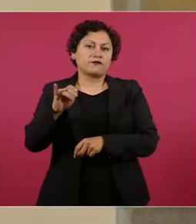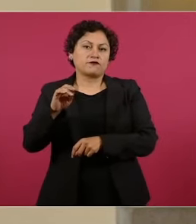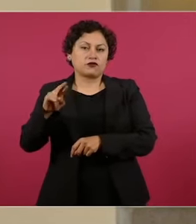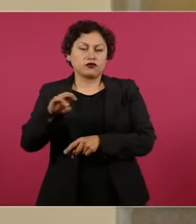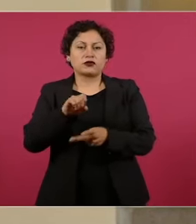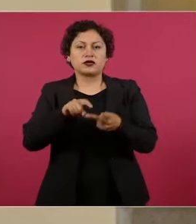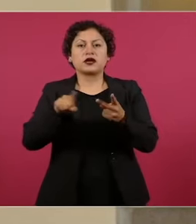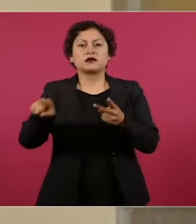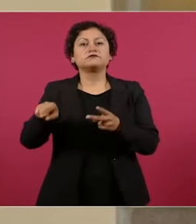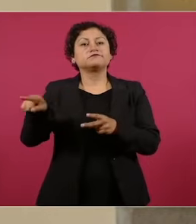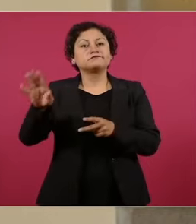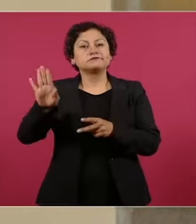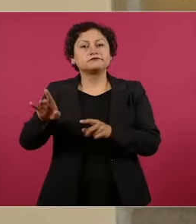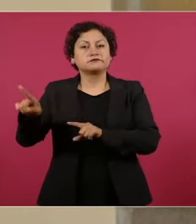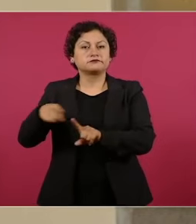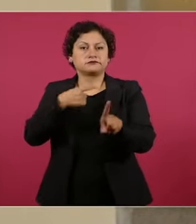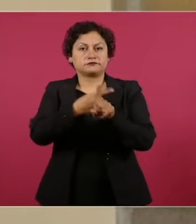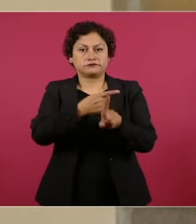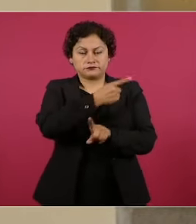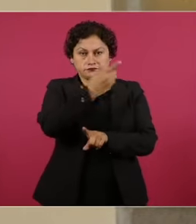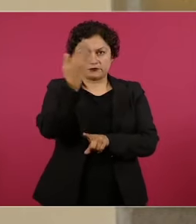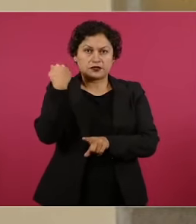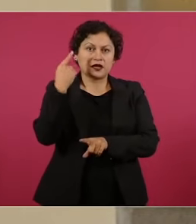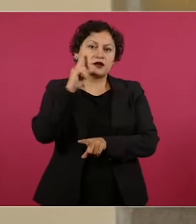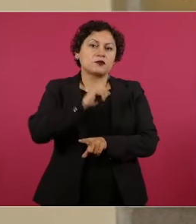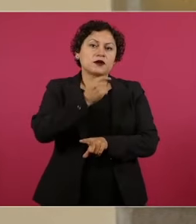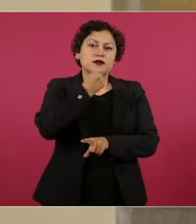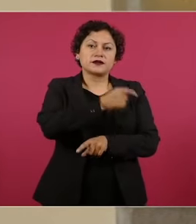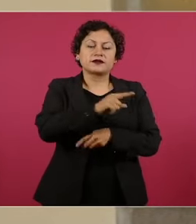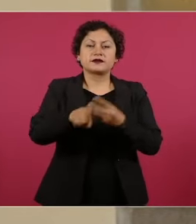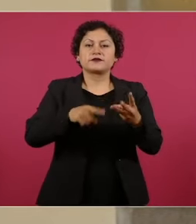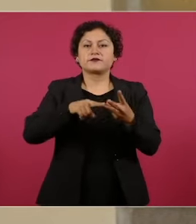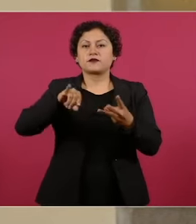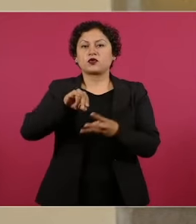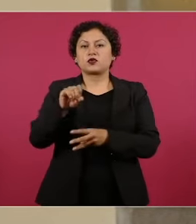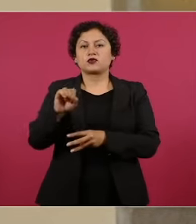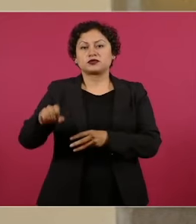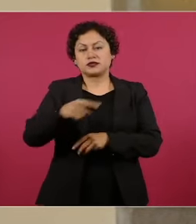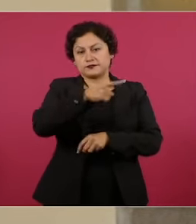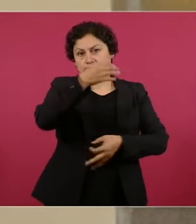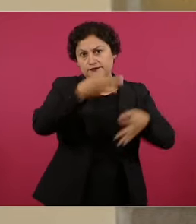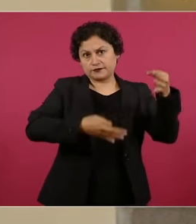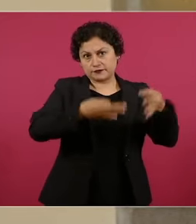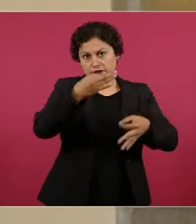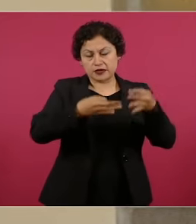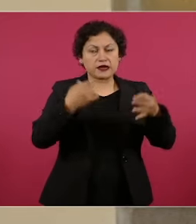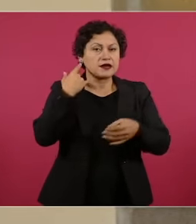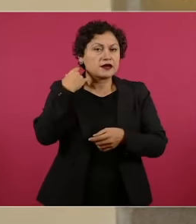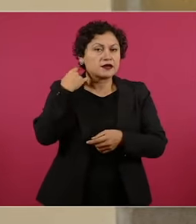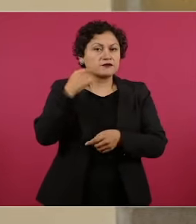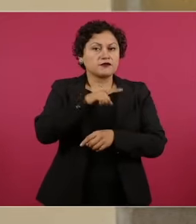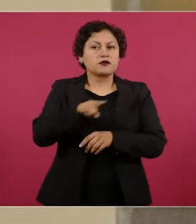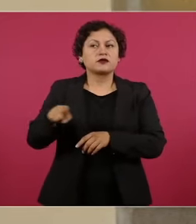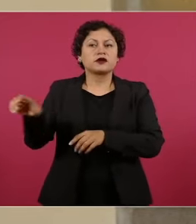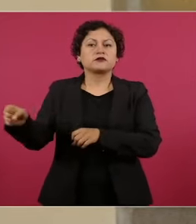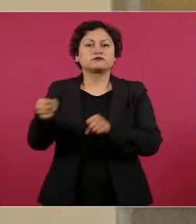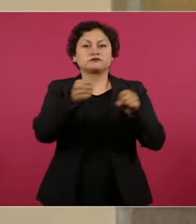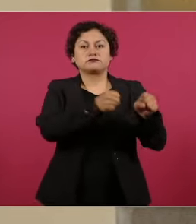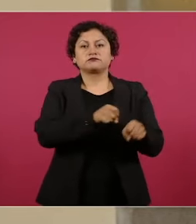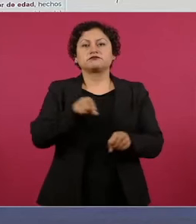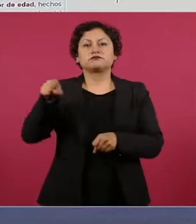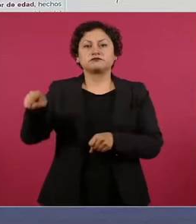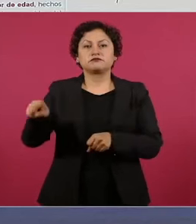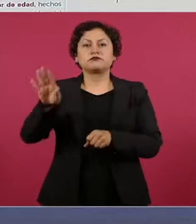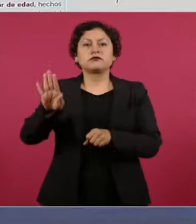menor de edad, José, requerido por una corte del estado de California por el delito de violación equiparada